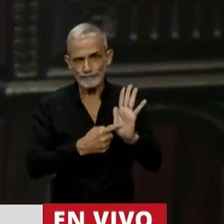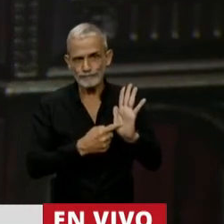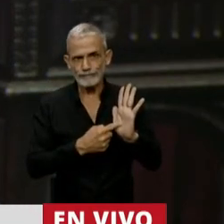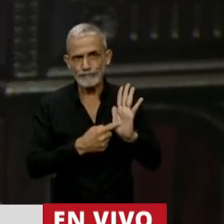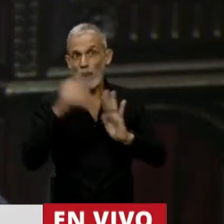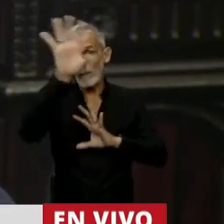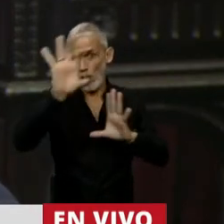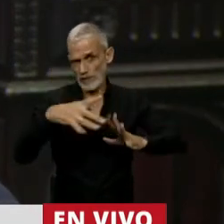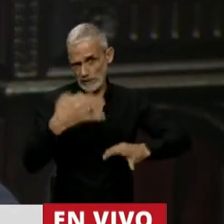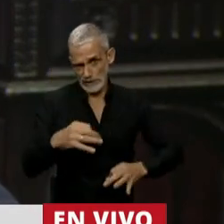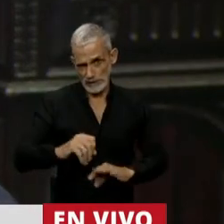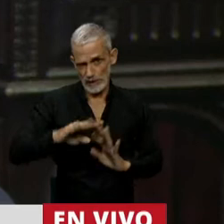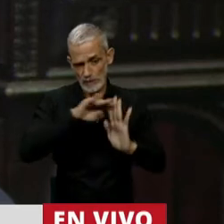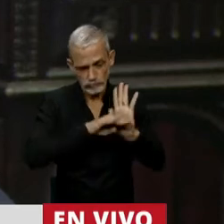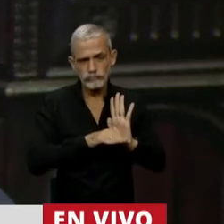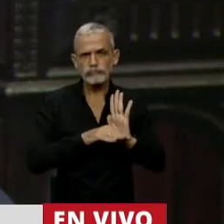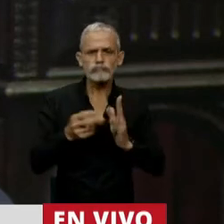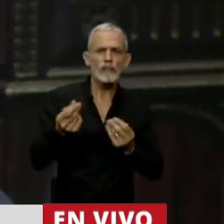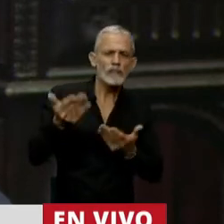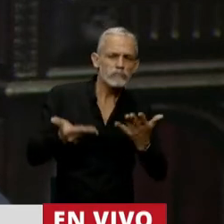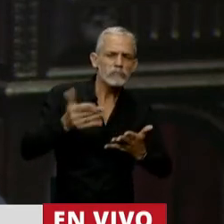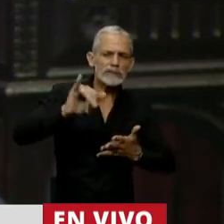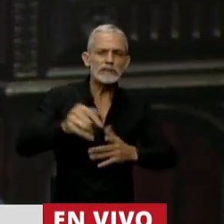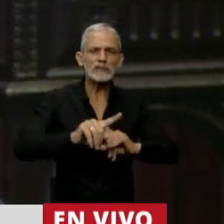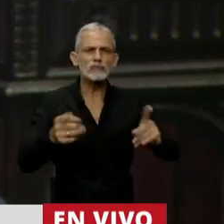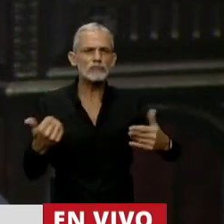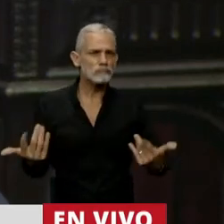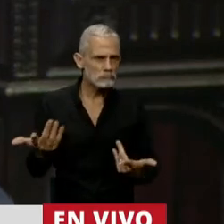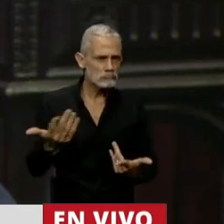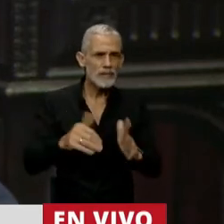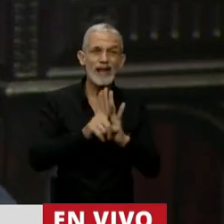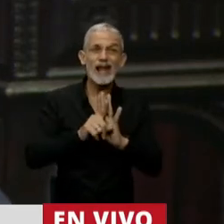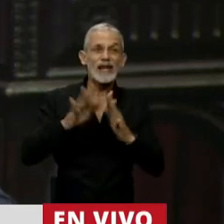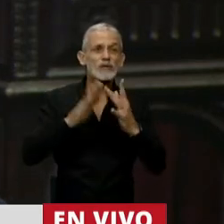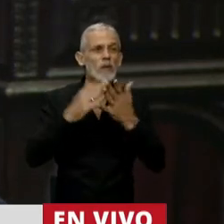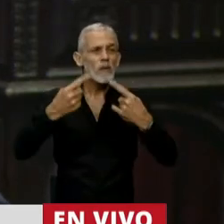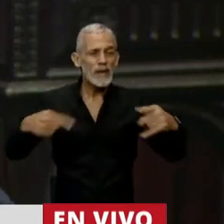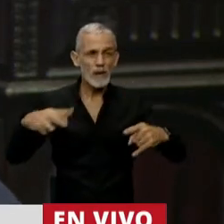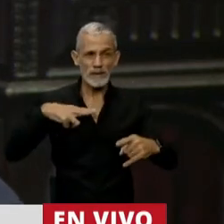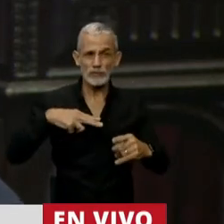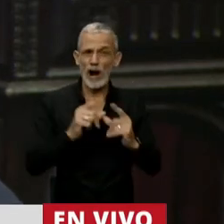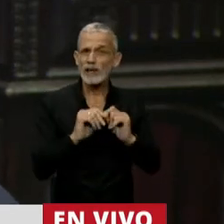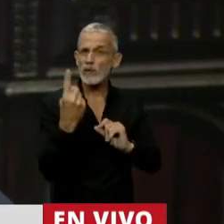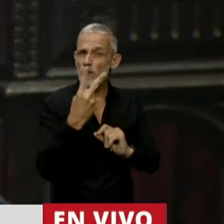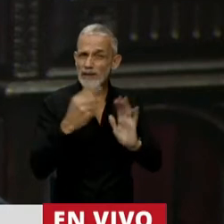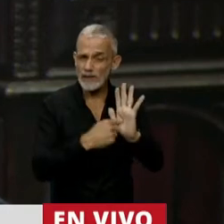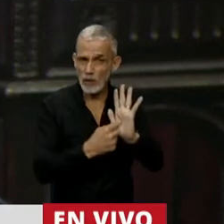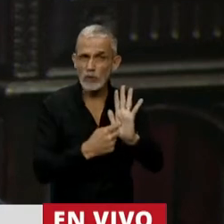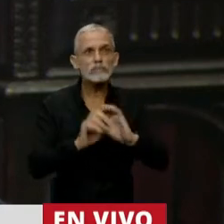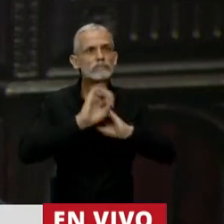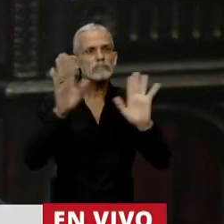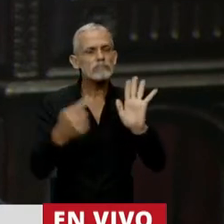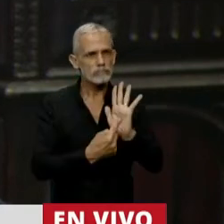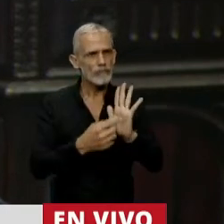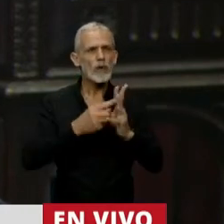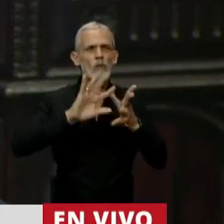son las provincias las que tienen que hacer la evaluación. Pero además en la Ley de Bienes Personales, el artículo 22, deja claramente